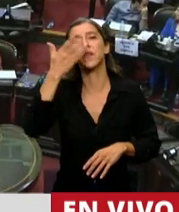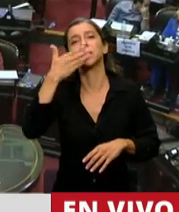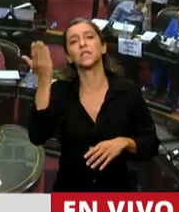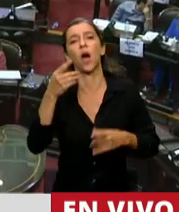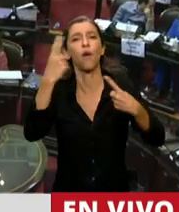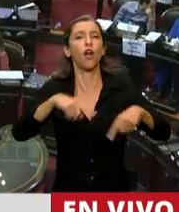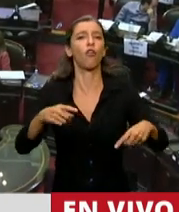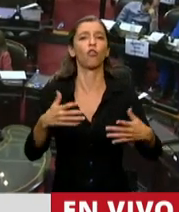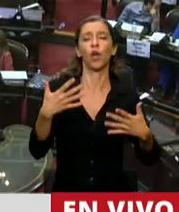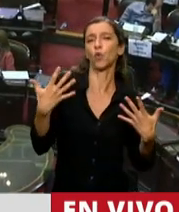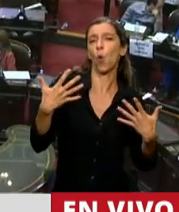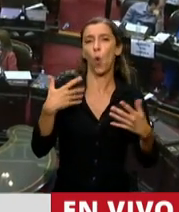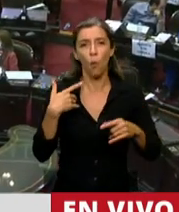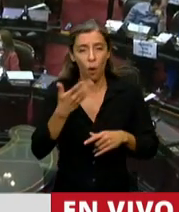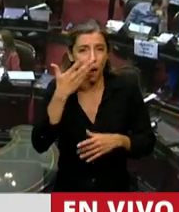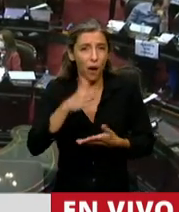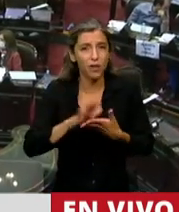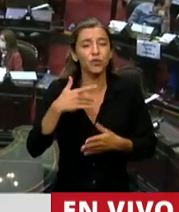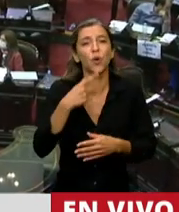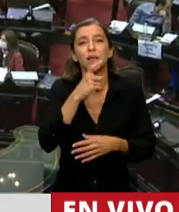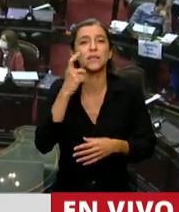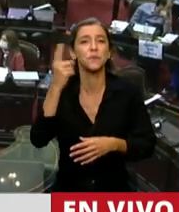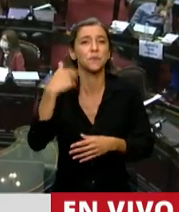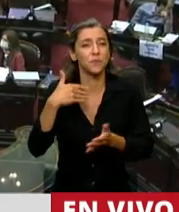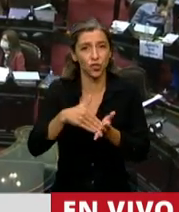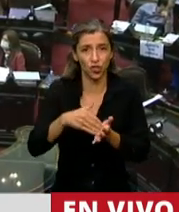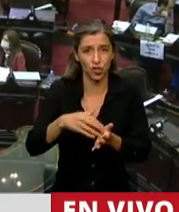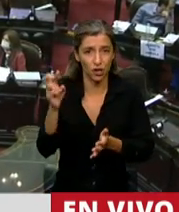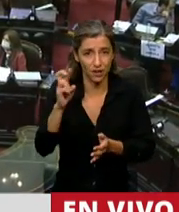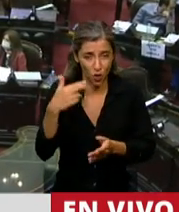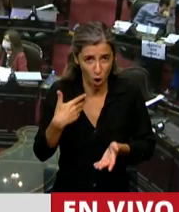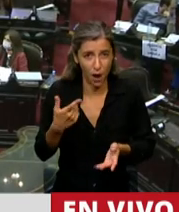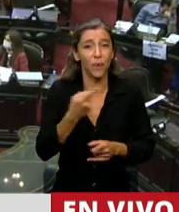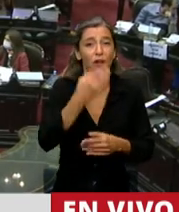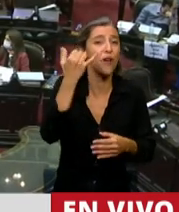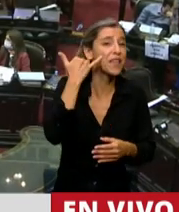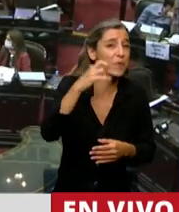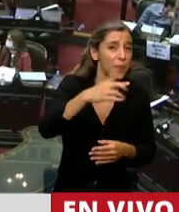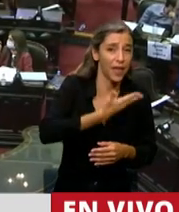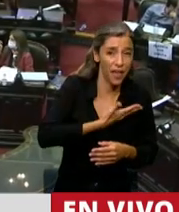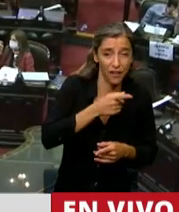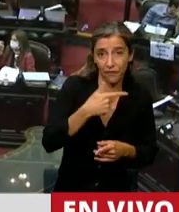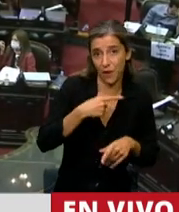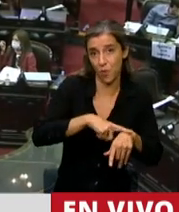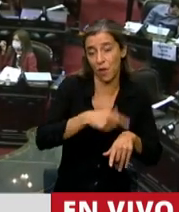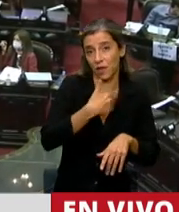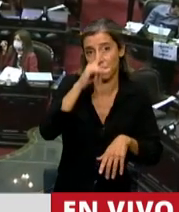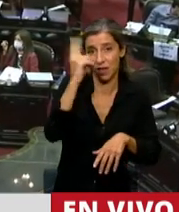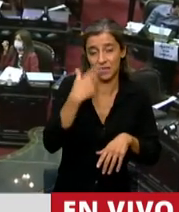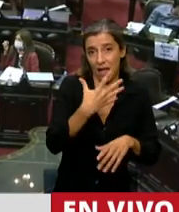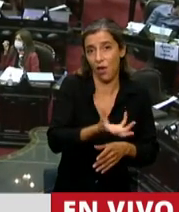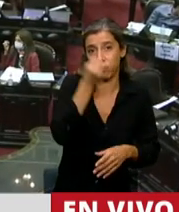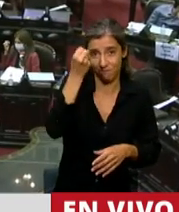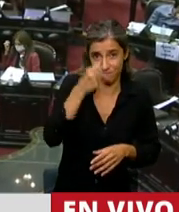Grabois porque valen 100.000 millones de dólares mientras que la YPF en manos del Estado y de la argentinización y de la